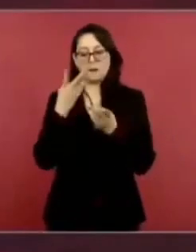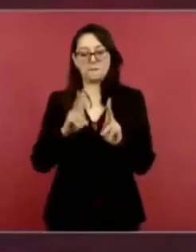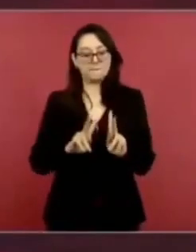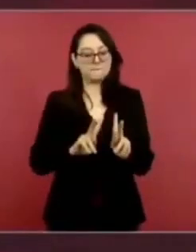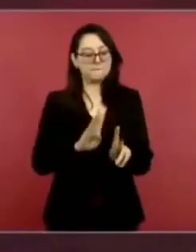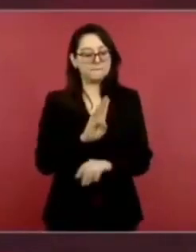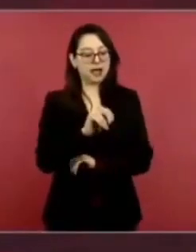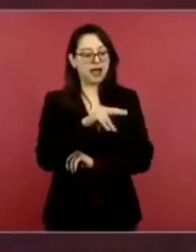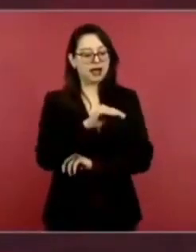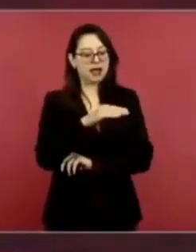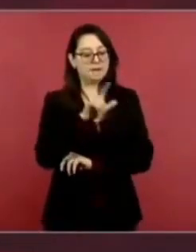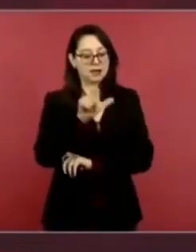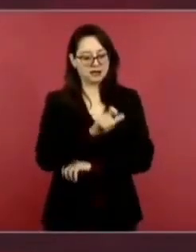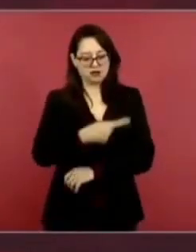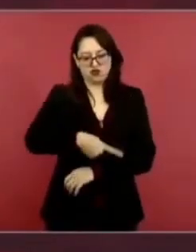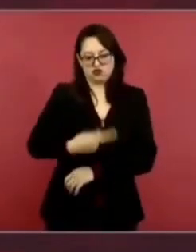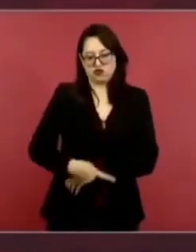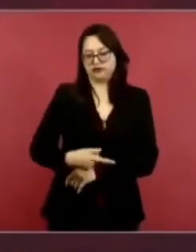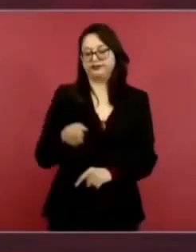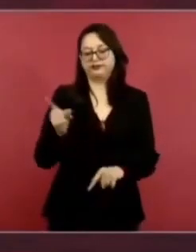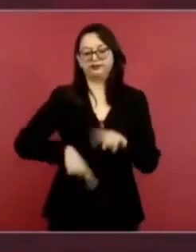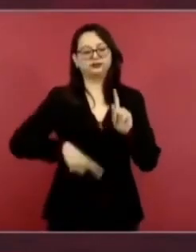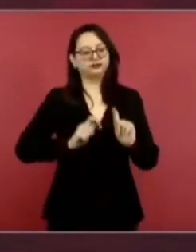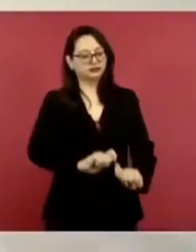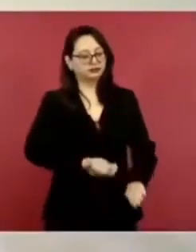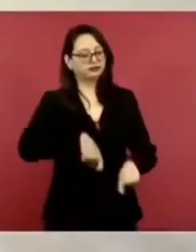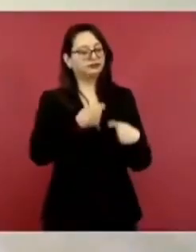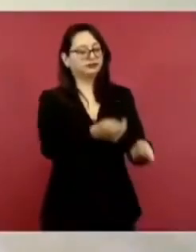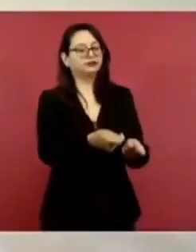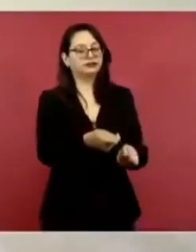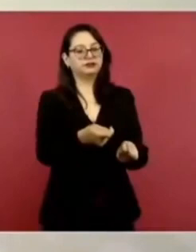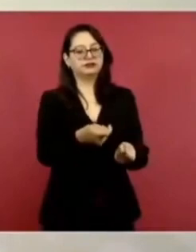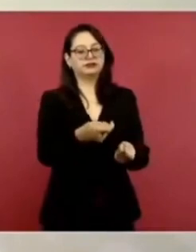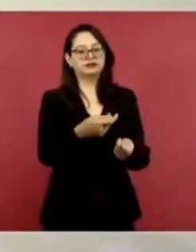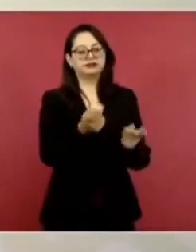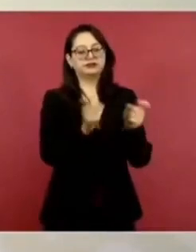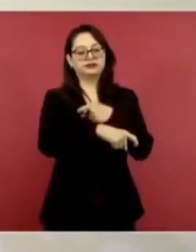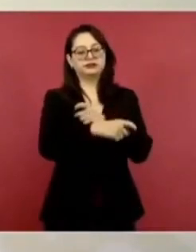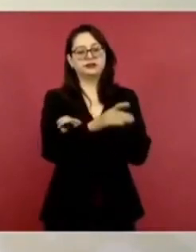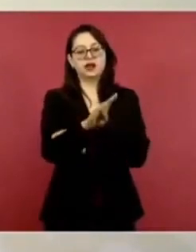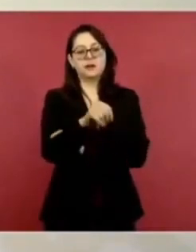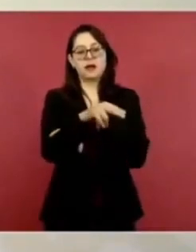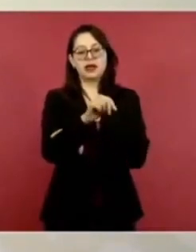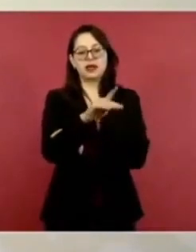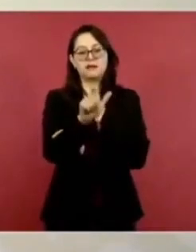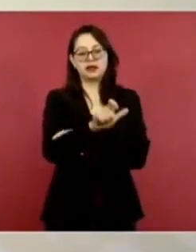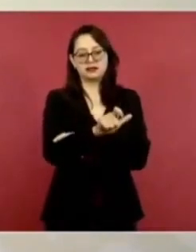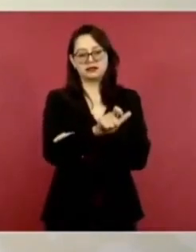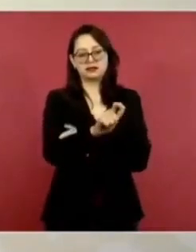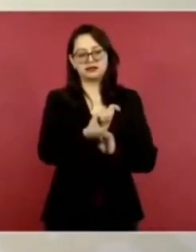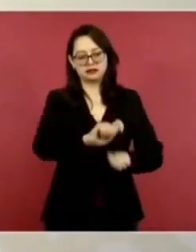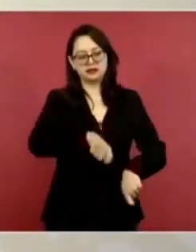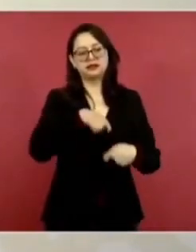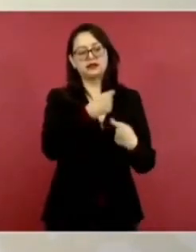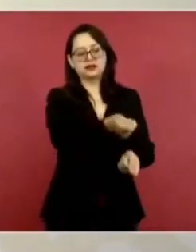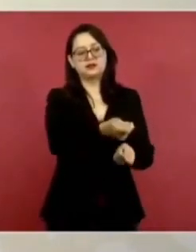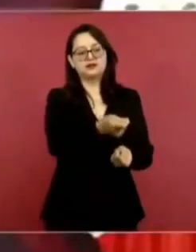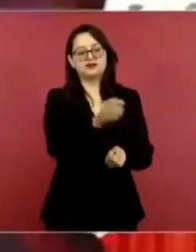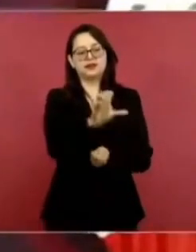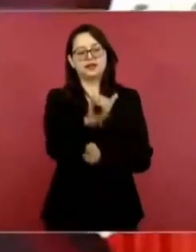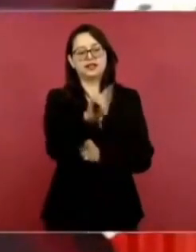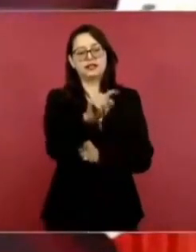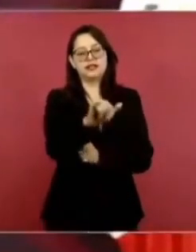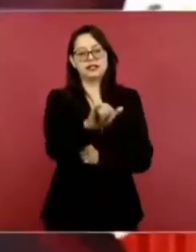Citigroup en 12 mil millones de dólares y no pagaron un